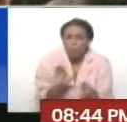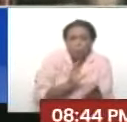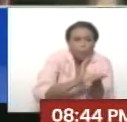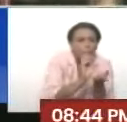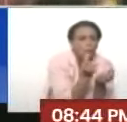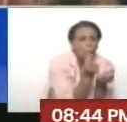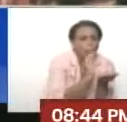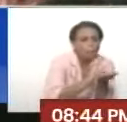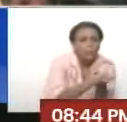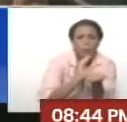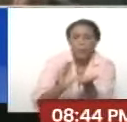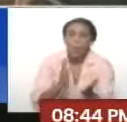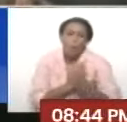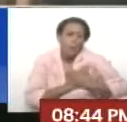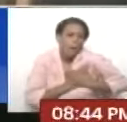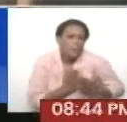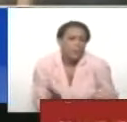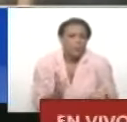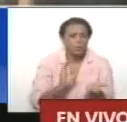poquito allá, con amor.